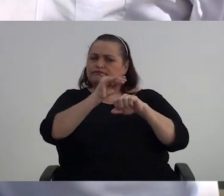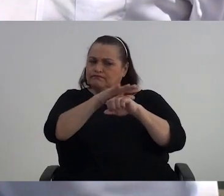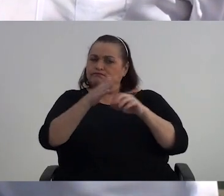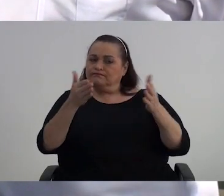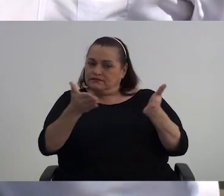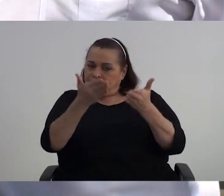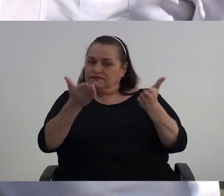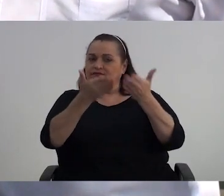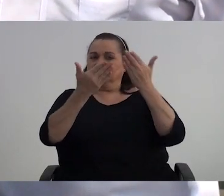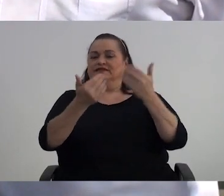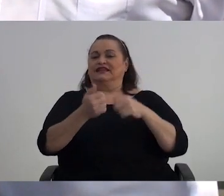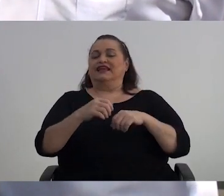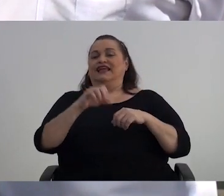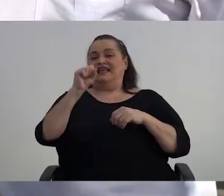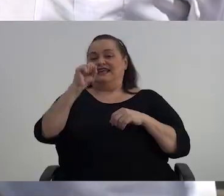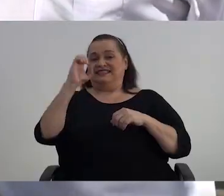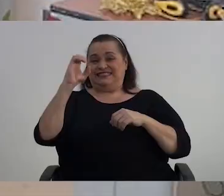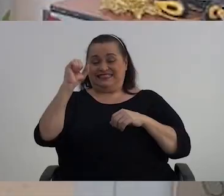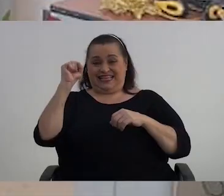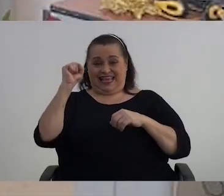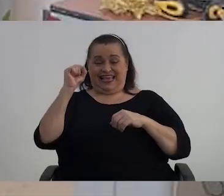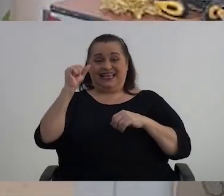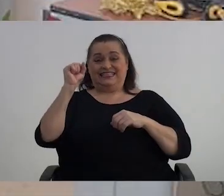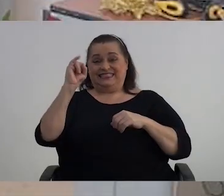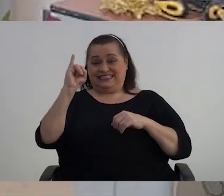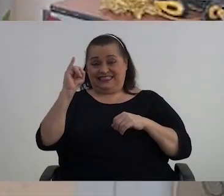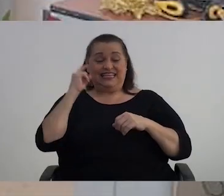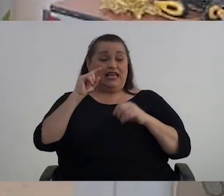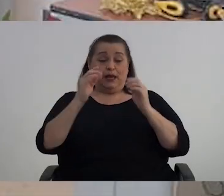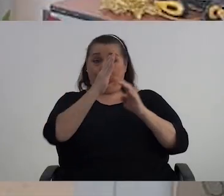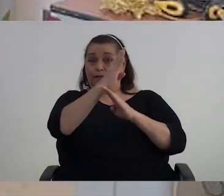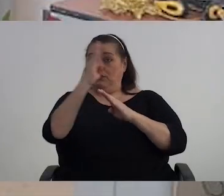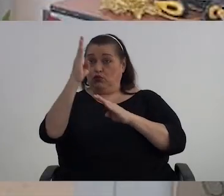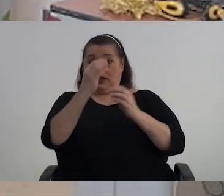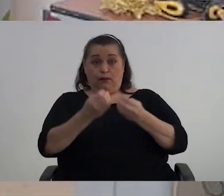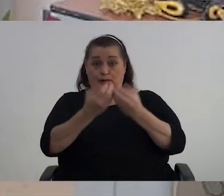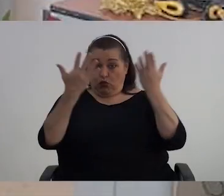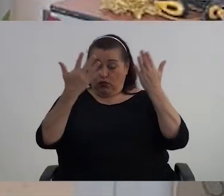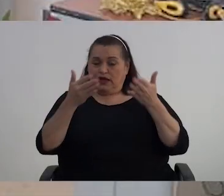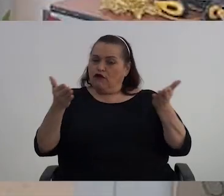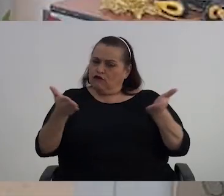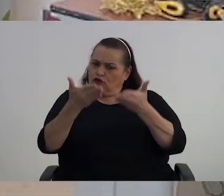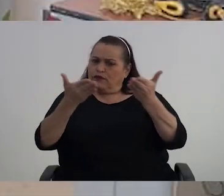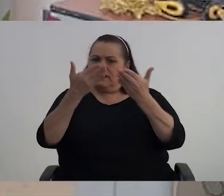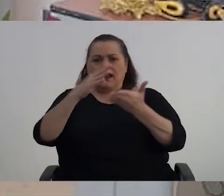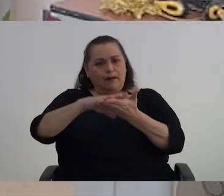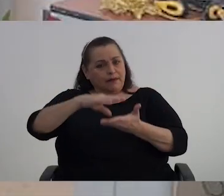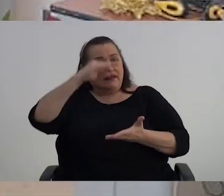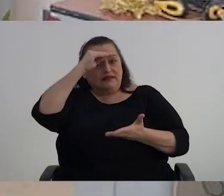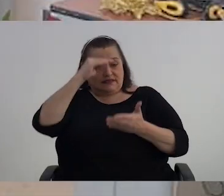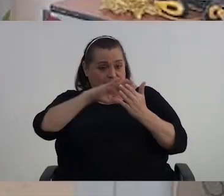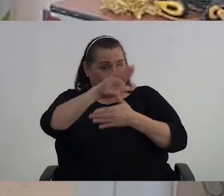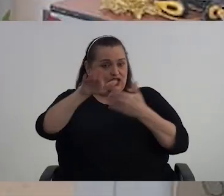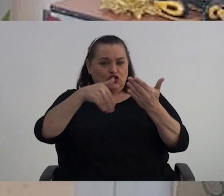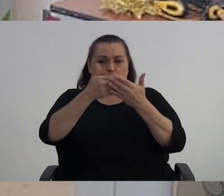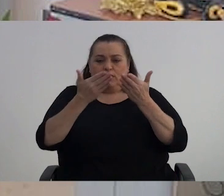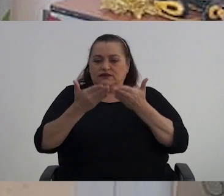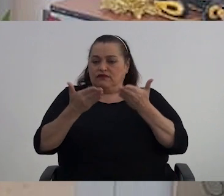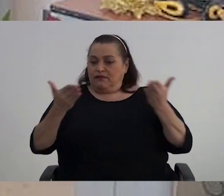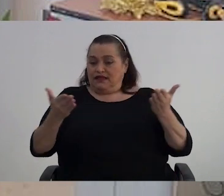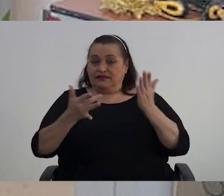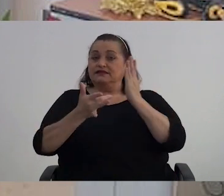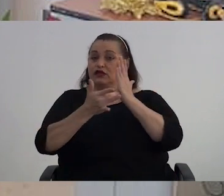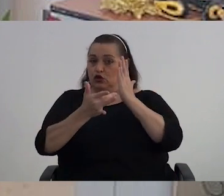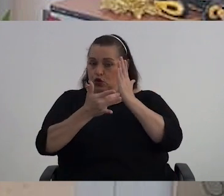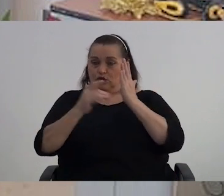desde el CESI que tenemos en la biblioteca pública, de fomentar el aprendizaje de todas las herramientas tecnológicas